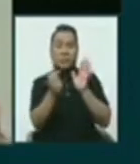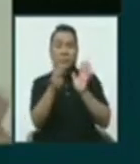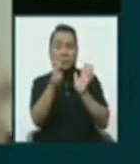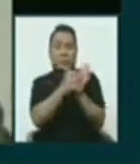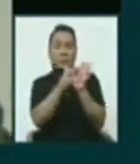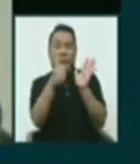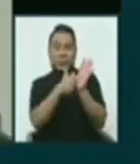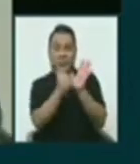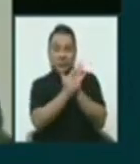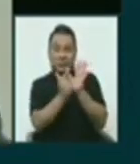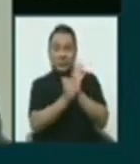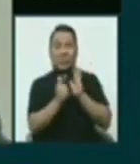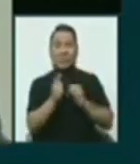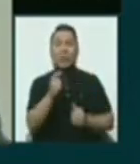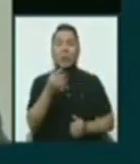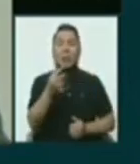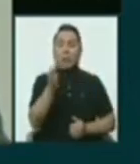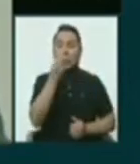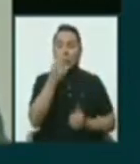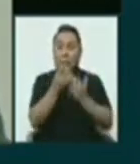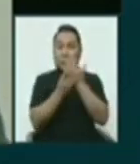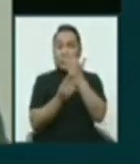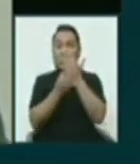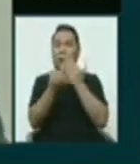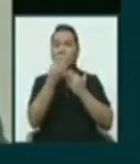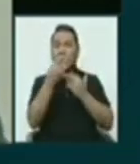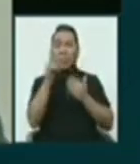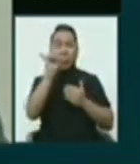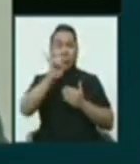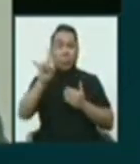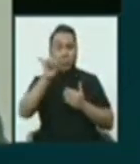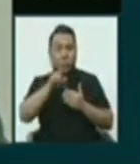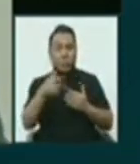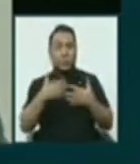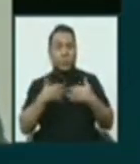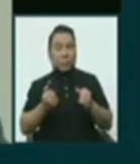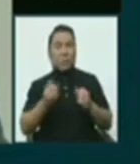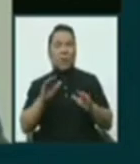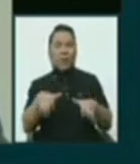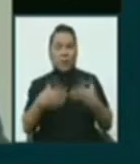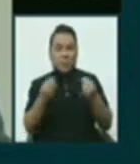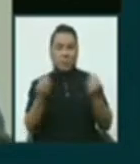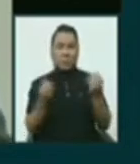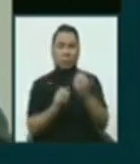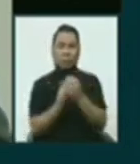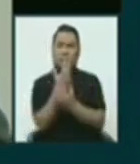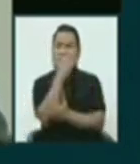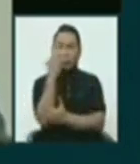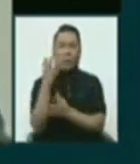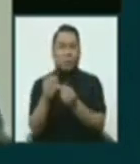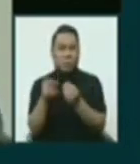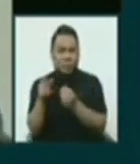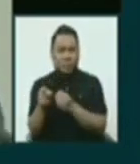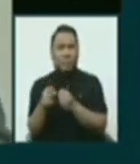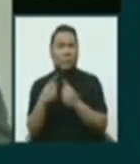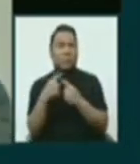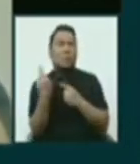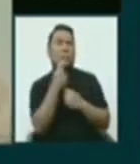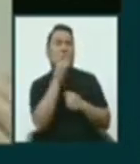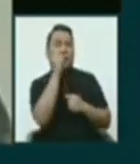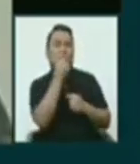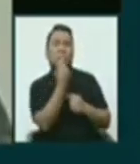para uso medicinal, hay muchas plantas, señorita, no solamente es esto de aquí. O sea, nosotros como